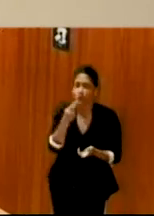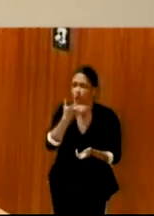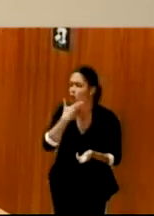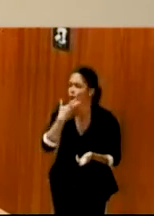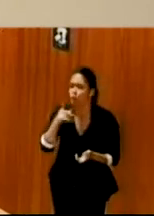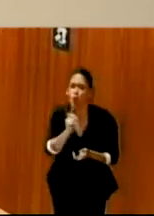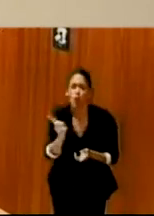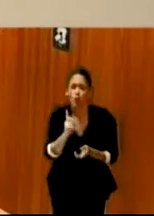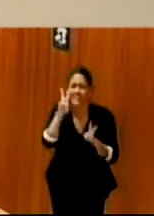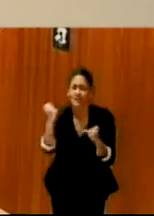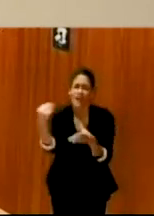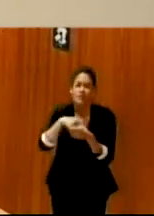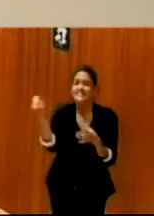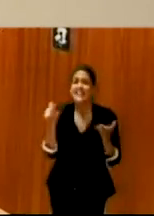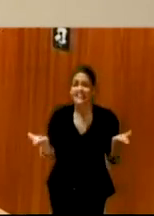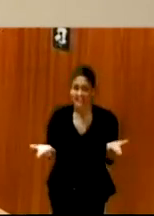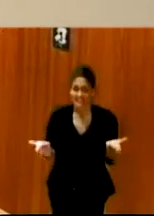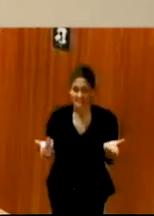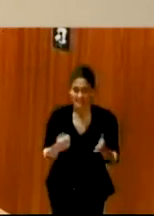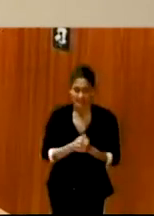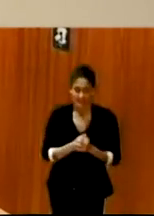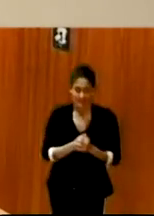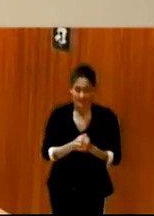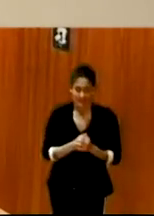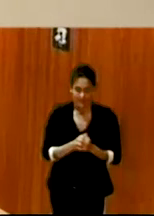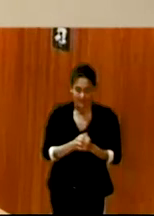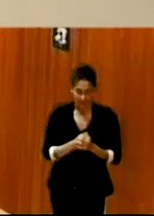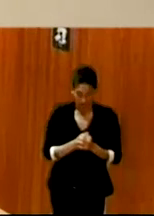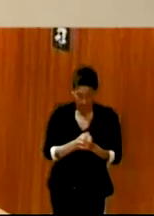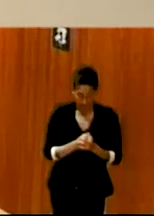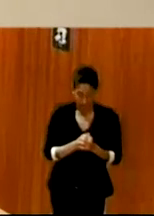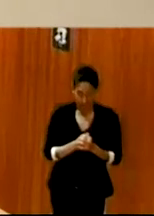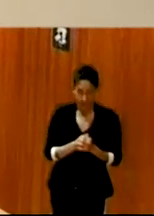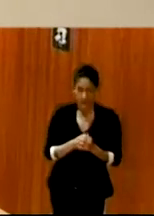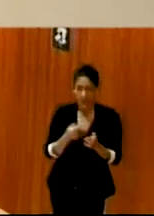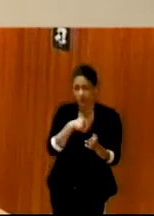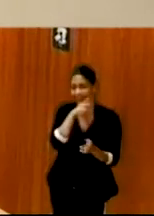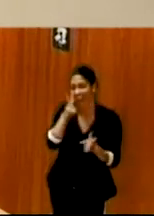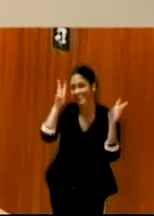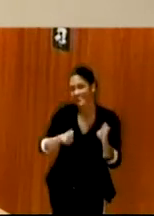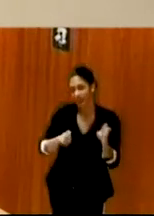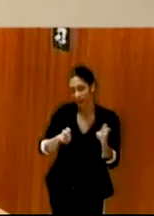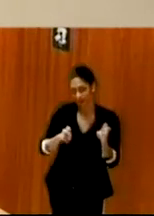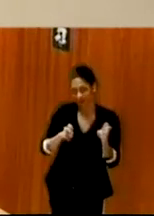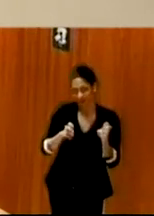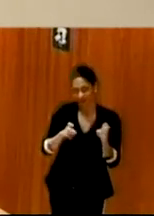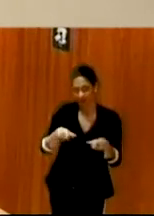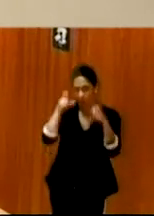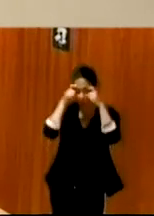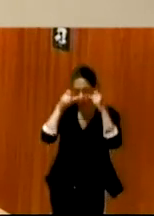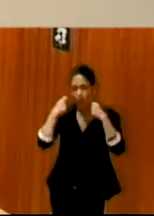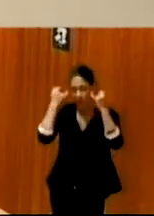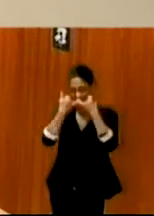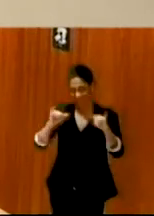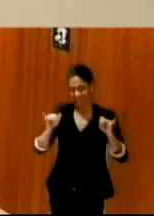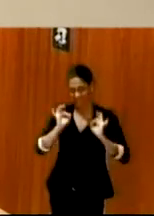voy a relacionarlo con el Cultural Fest, no a centrarlo ahí porque ya habéis estado escuchando a